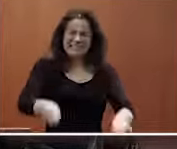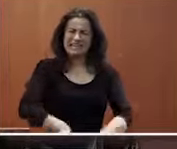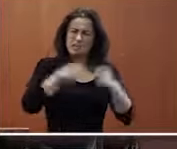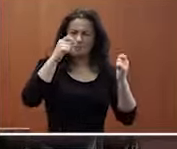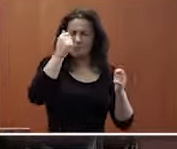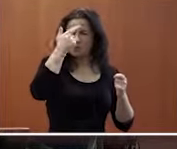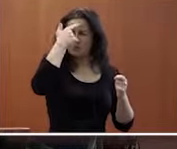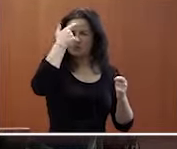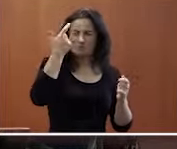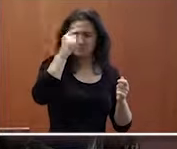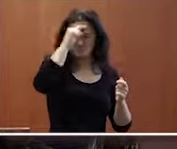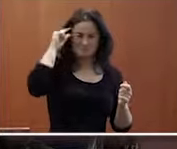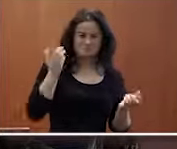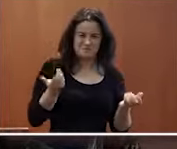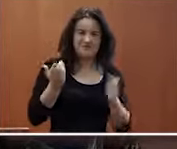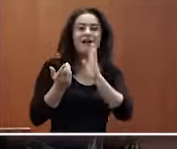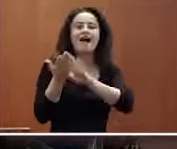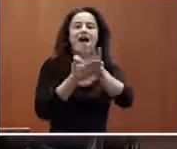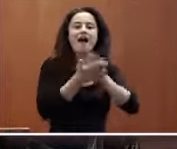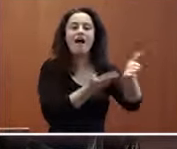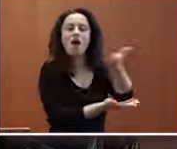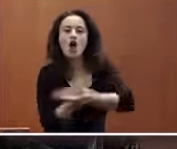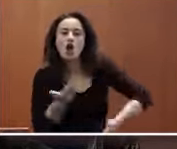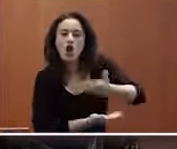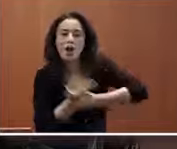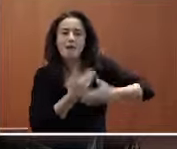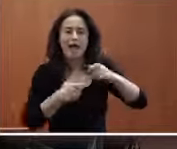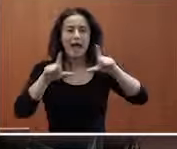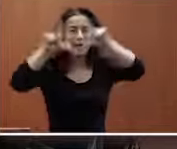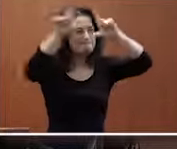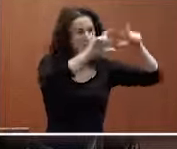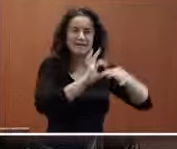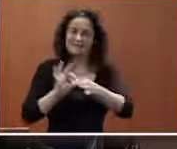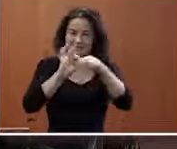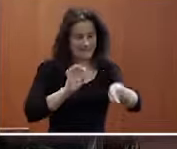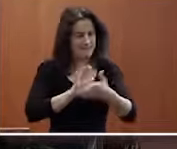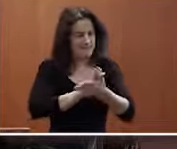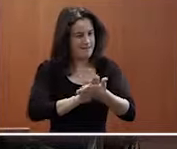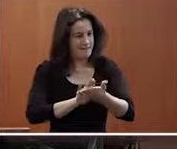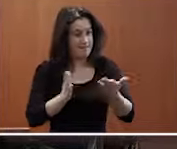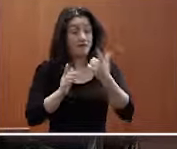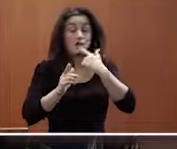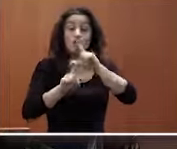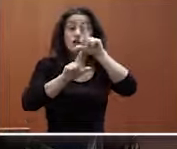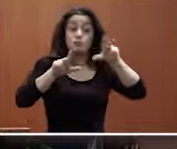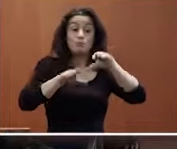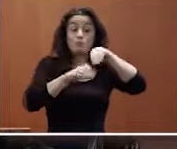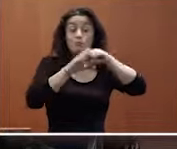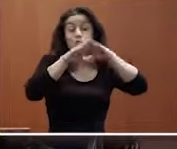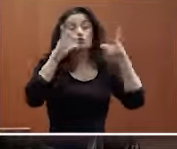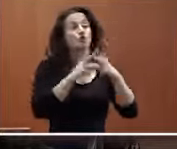poco ese cliché esa disociación por eso hablamos antes de colaborar de ese paternariado en la empresa a veces se ve el mundo de lo social como un mundo voluntarista ineficiente